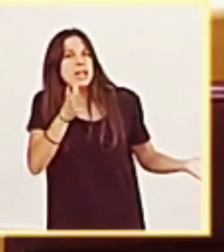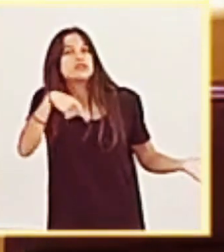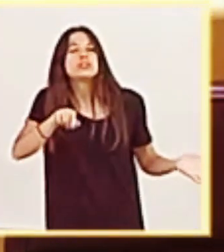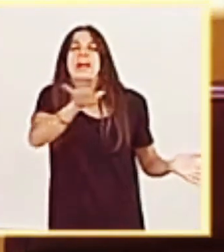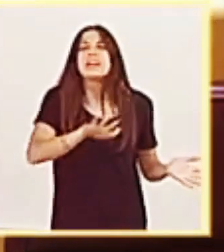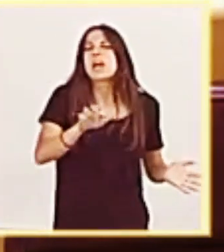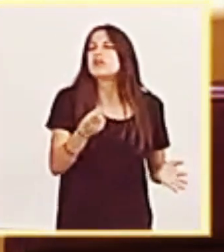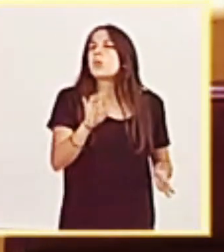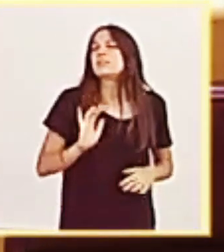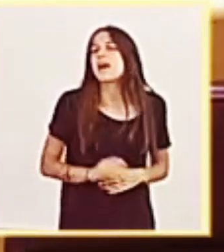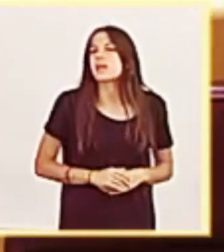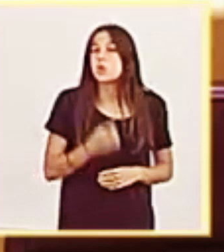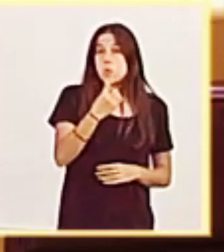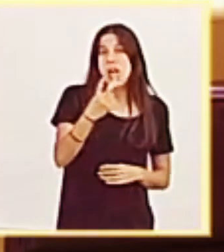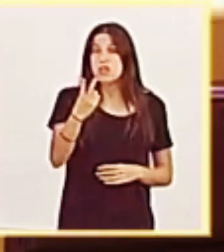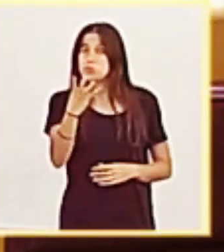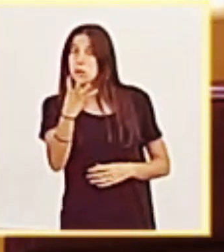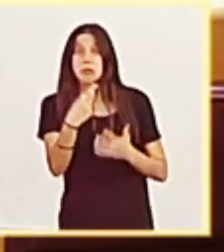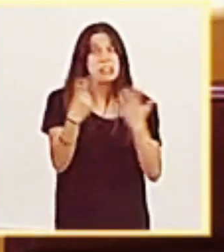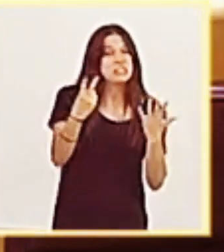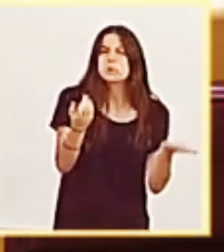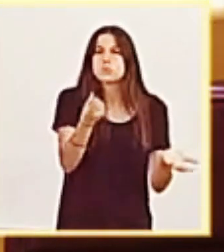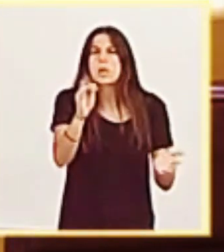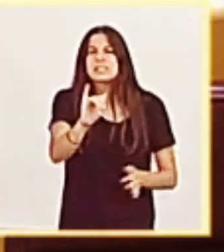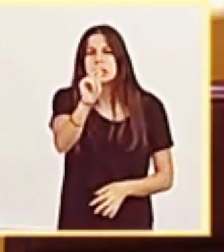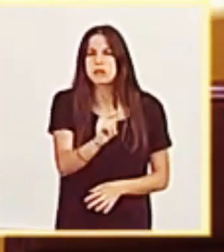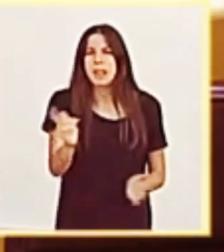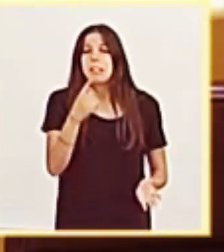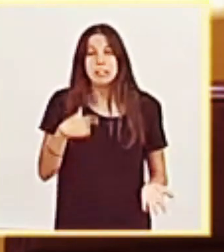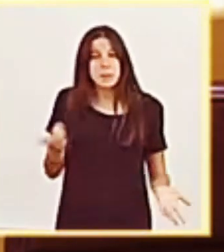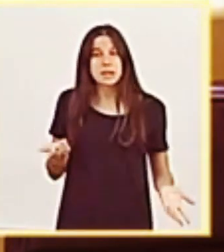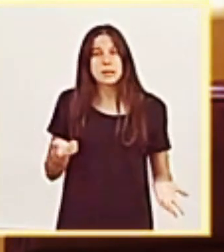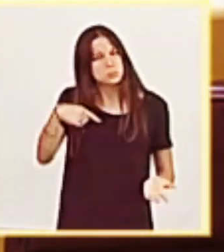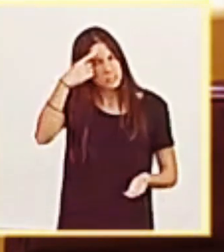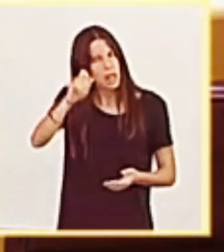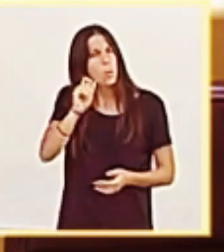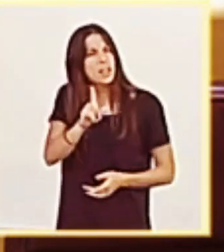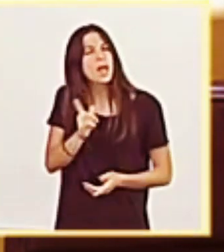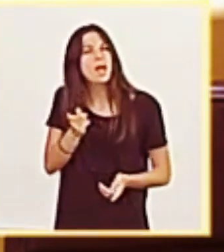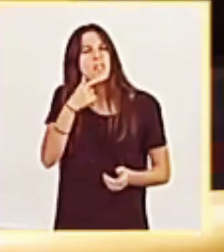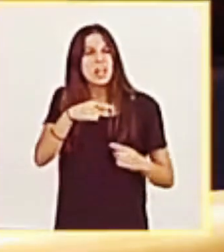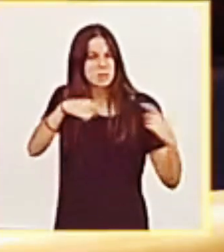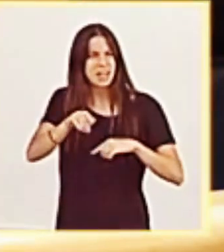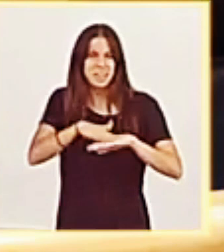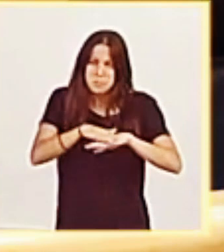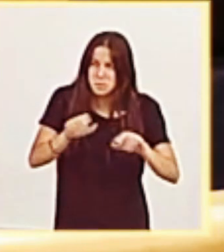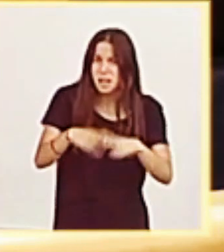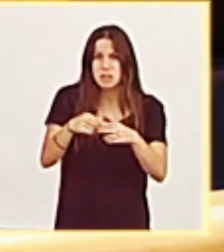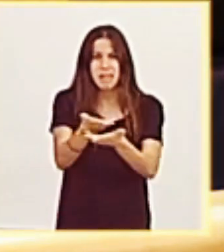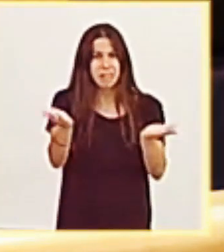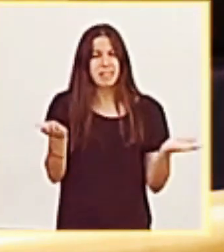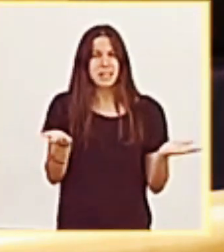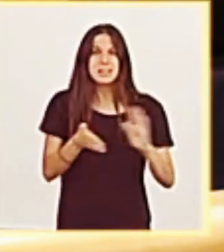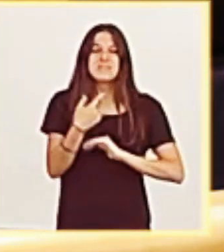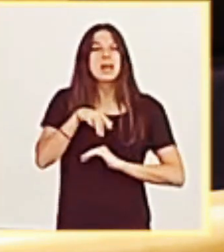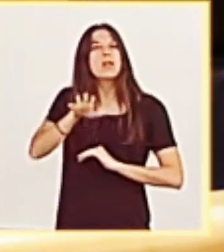Dígalo. Una, dos, cuatro, diecisiete, dígalo. ¿Se da cuenta, señor Iceta, del mensaje que está lanzando la sociedad? Es decir, hay una comunidad autónoma, unos